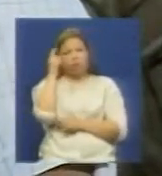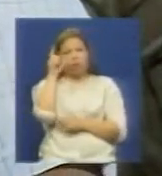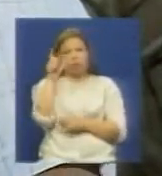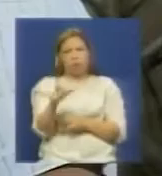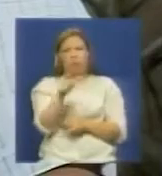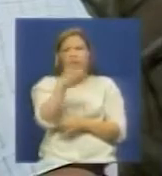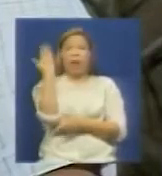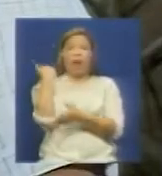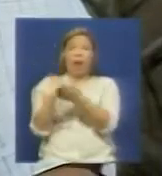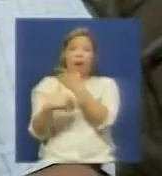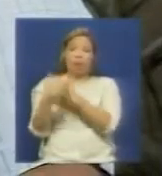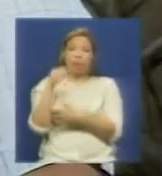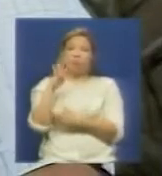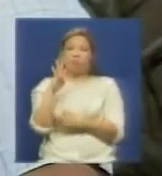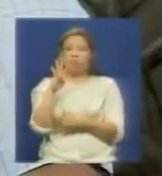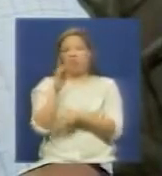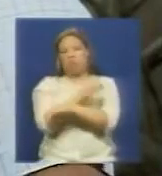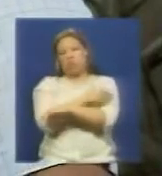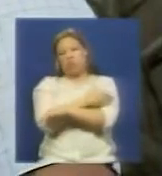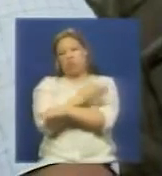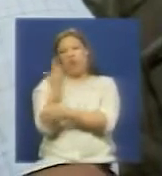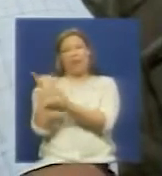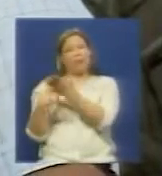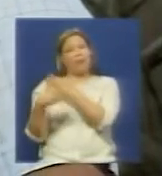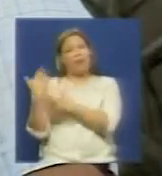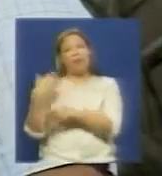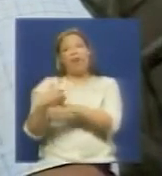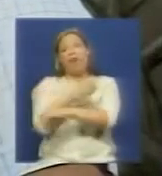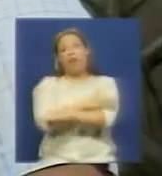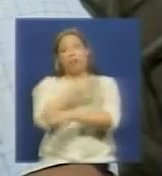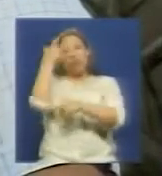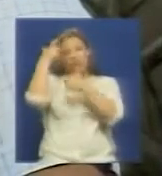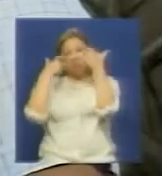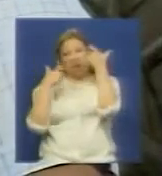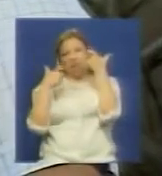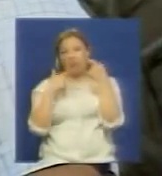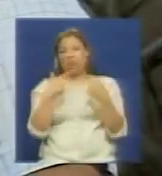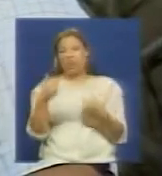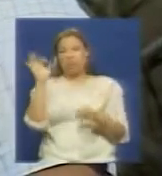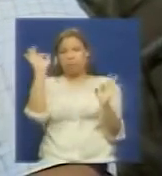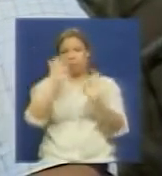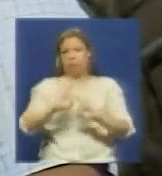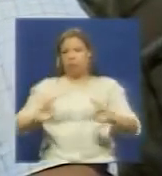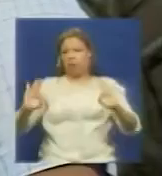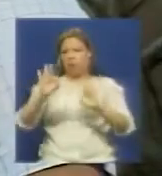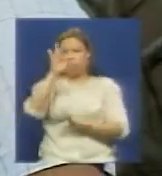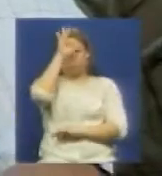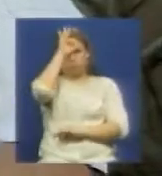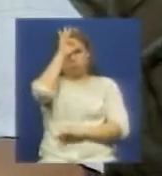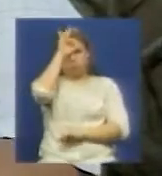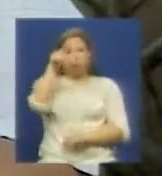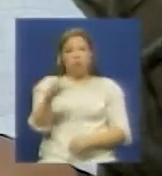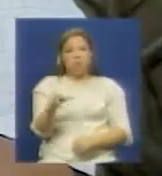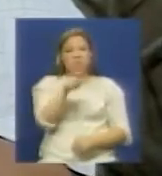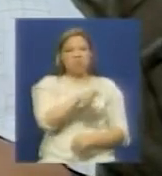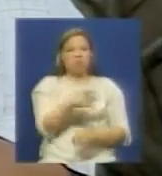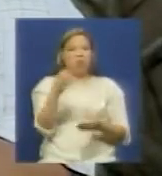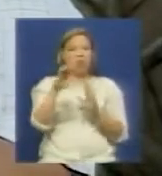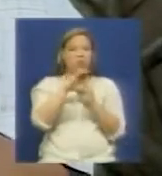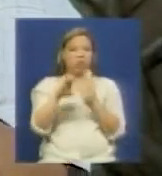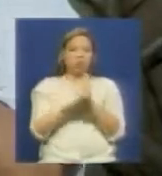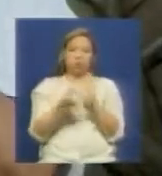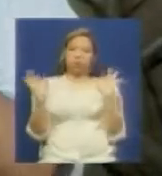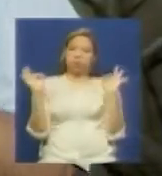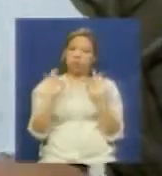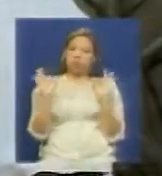no como en la cuarta república que esa cuarta república ni siquiera la gente conocía la constitución ni siquiera eh